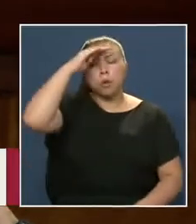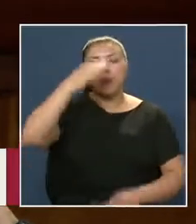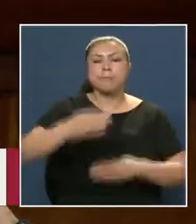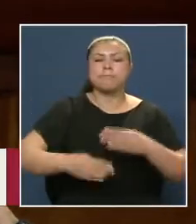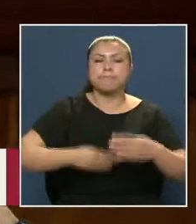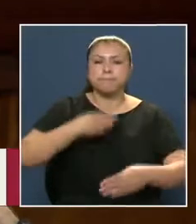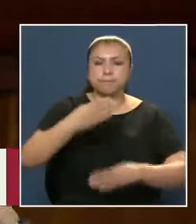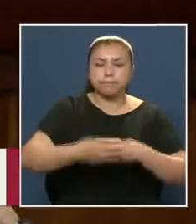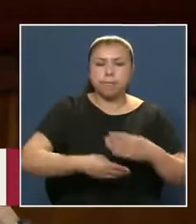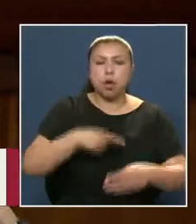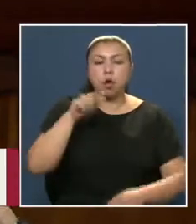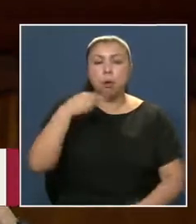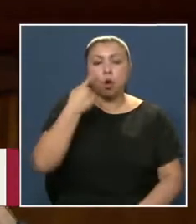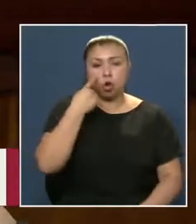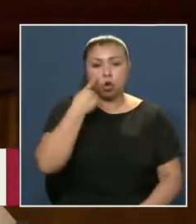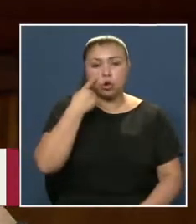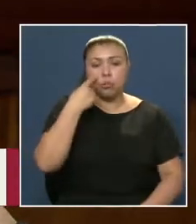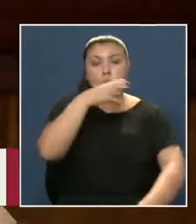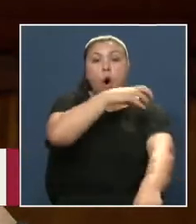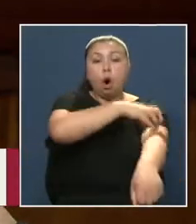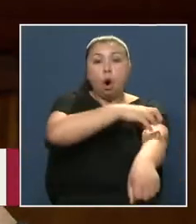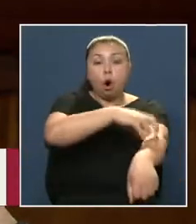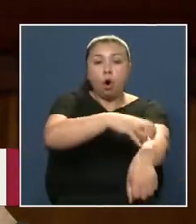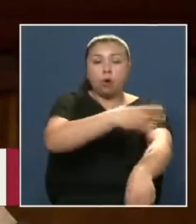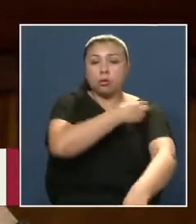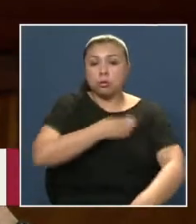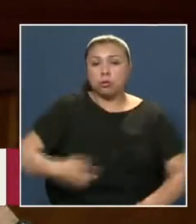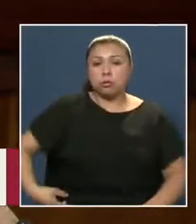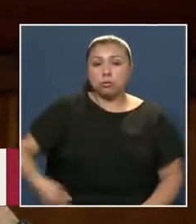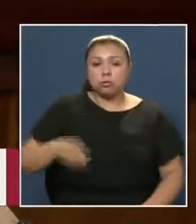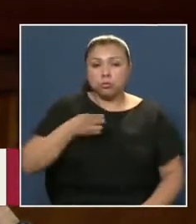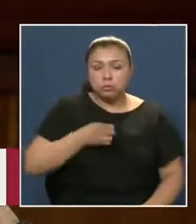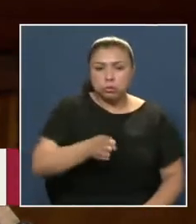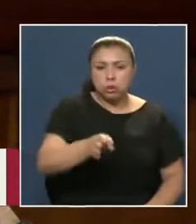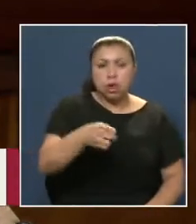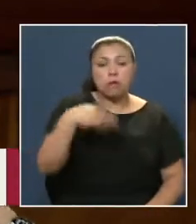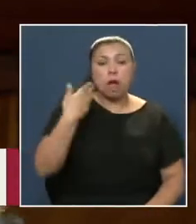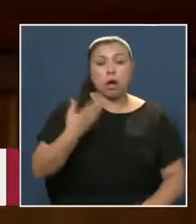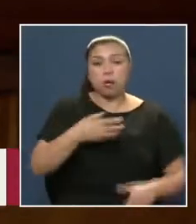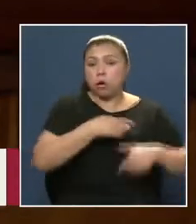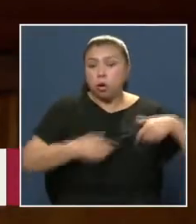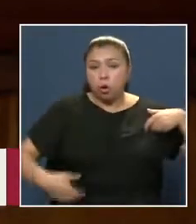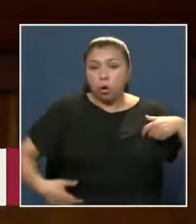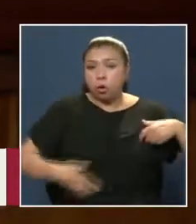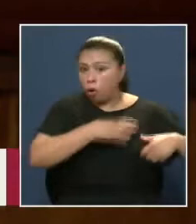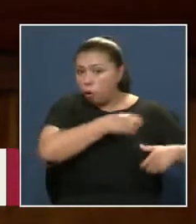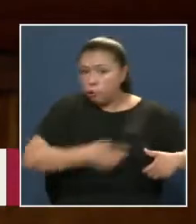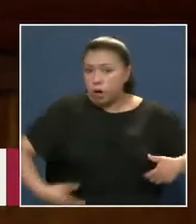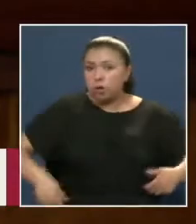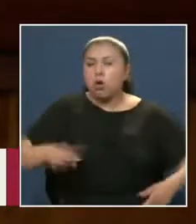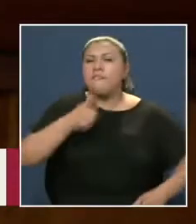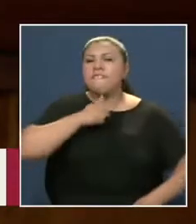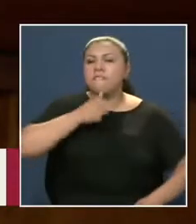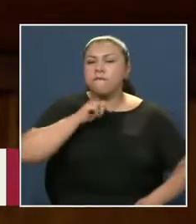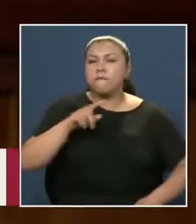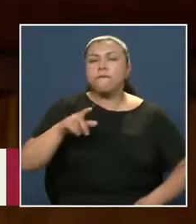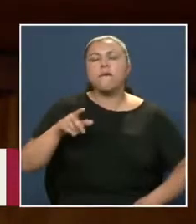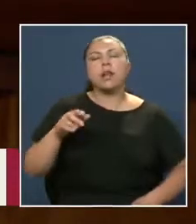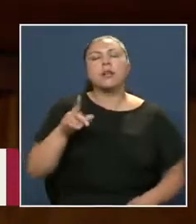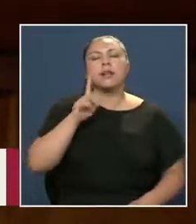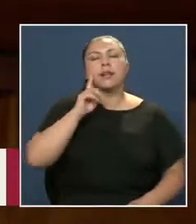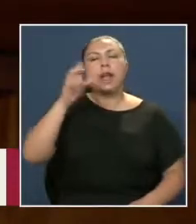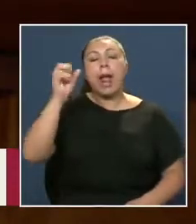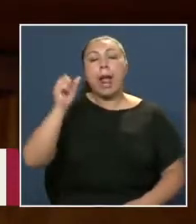hoy Conoceríamos Como los gobiernos Regionales A pesar de que Todavía Nuestros actuales Gobiernos regionales No alcanzan A tener El poder